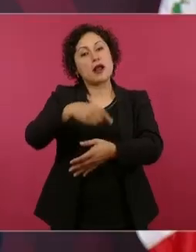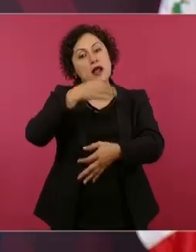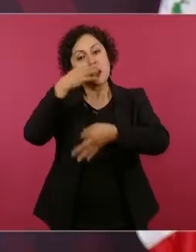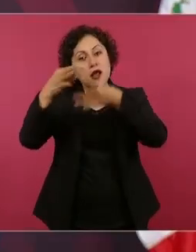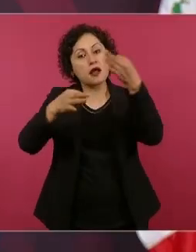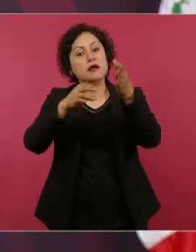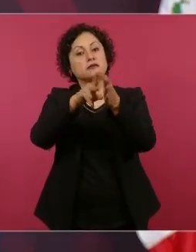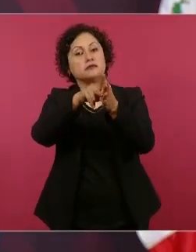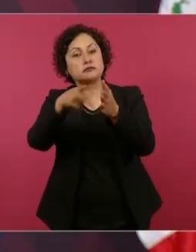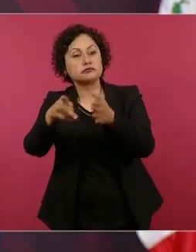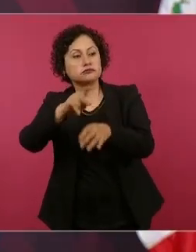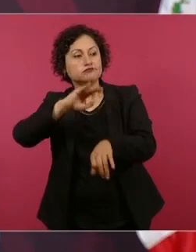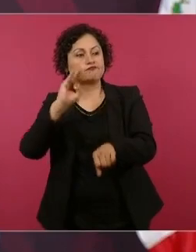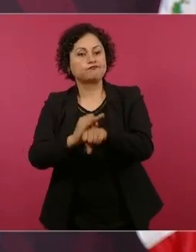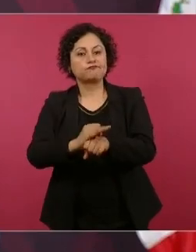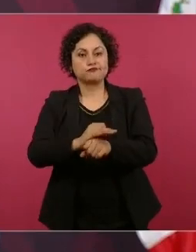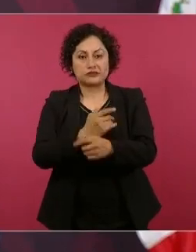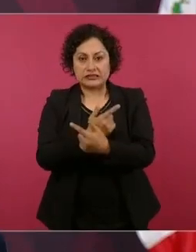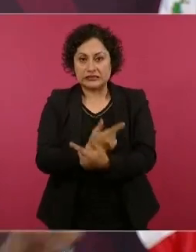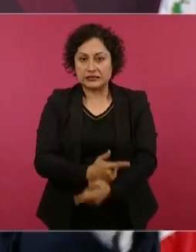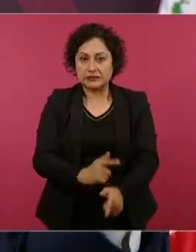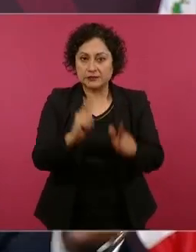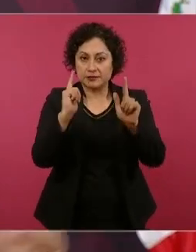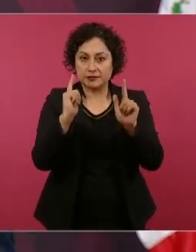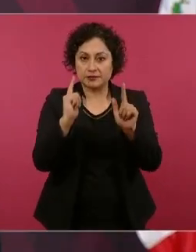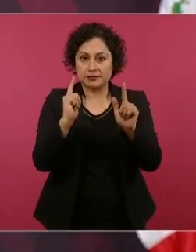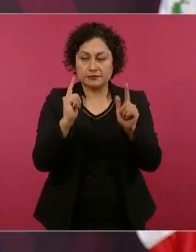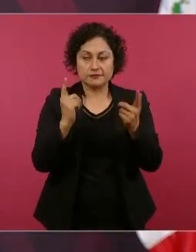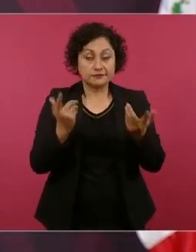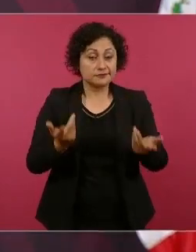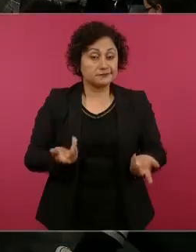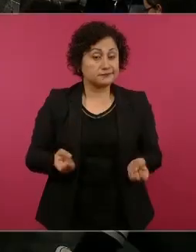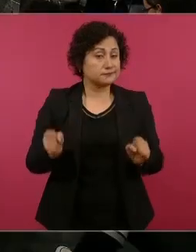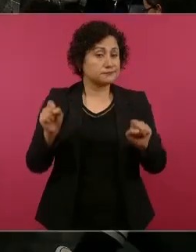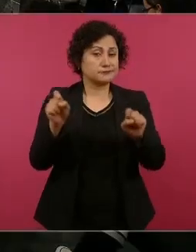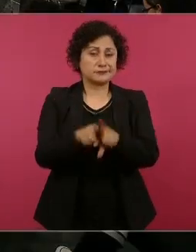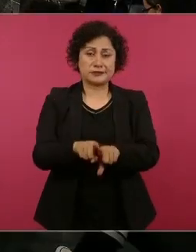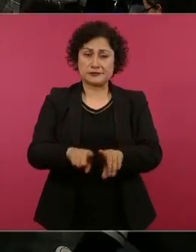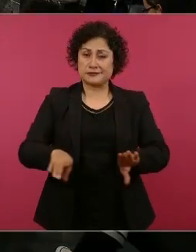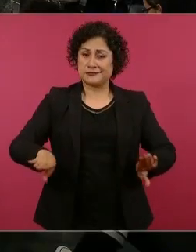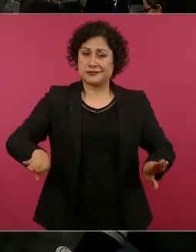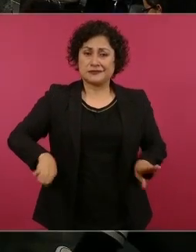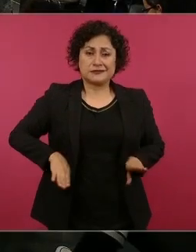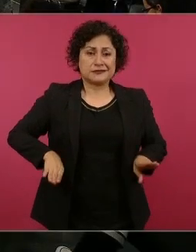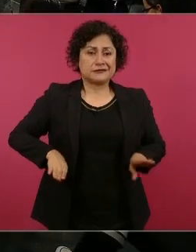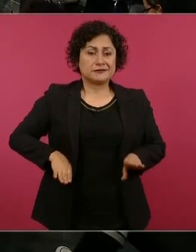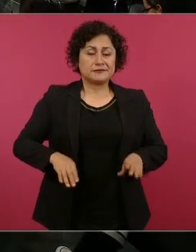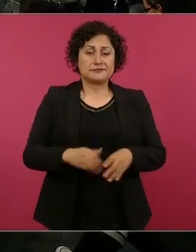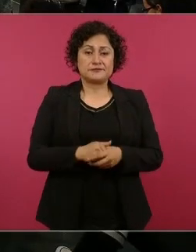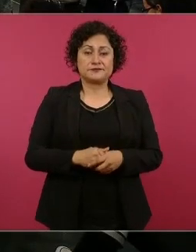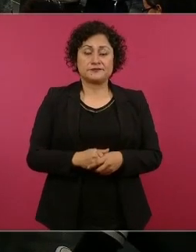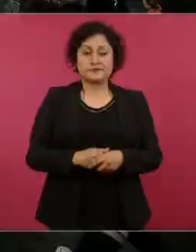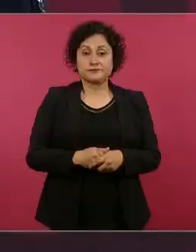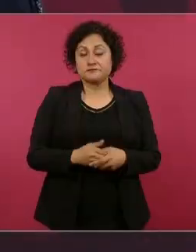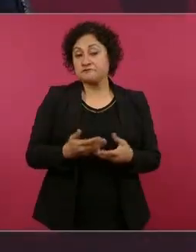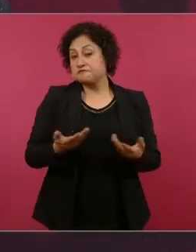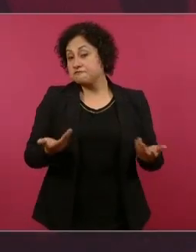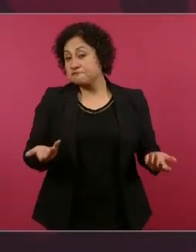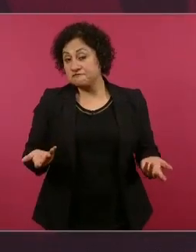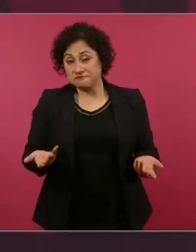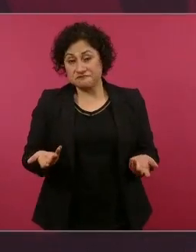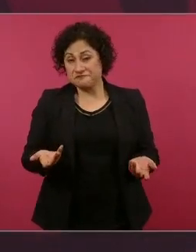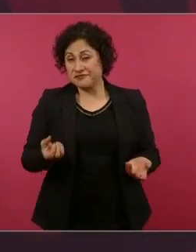y así está